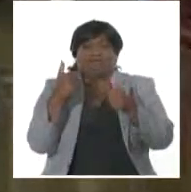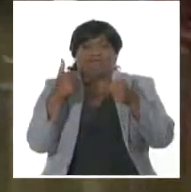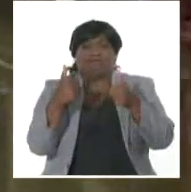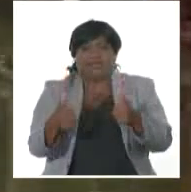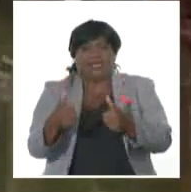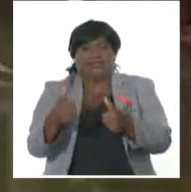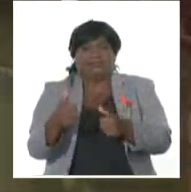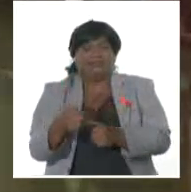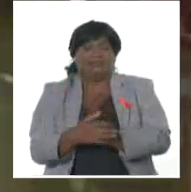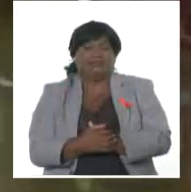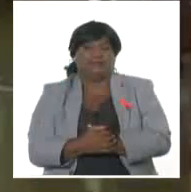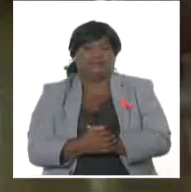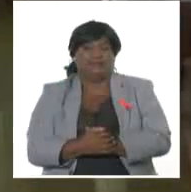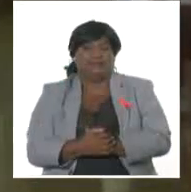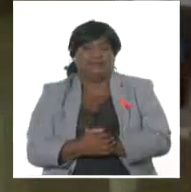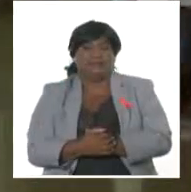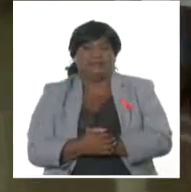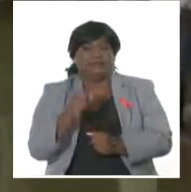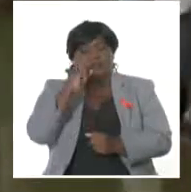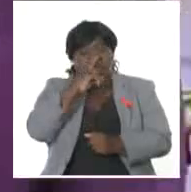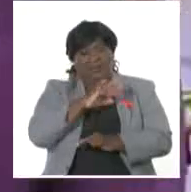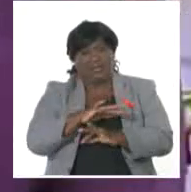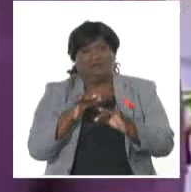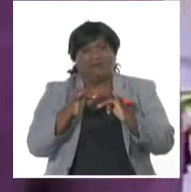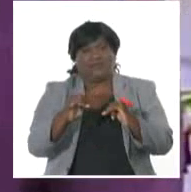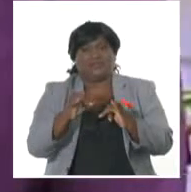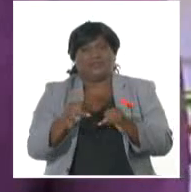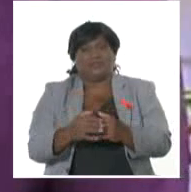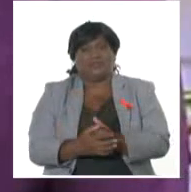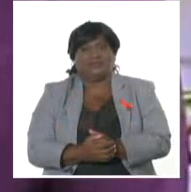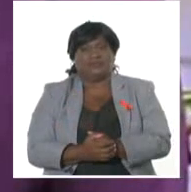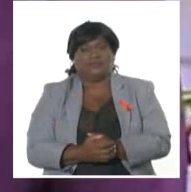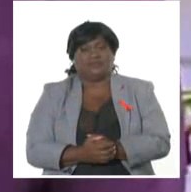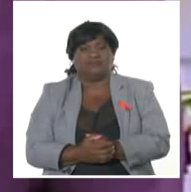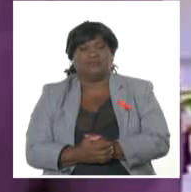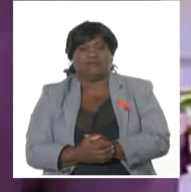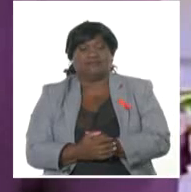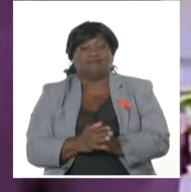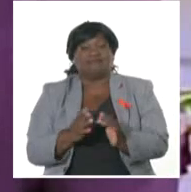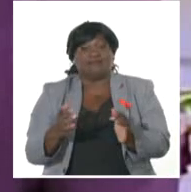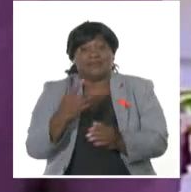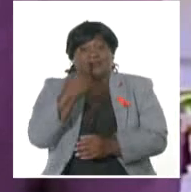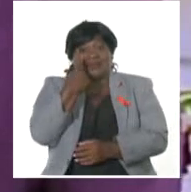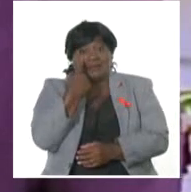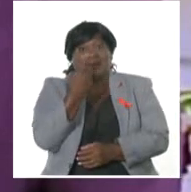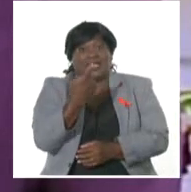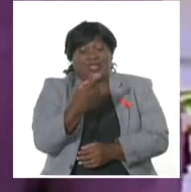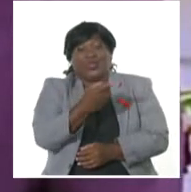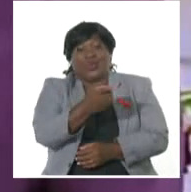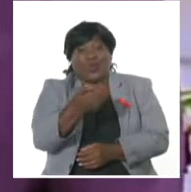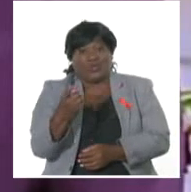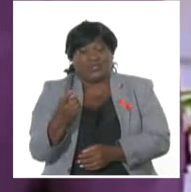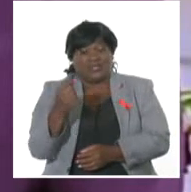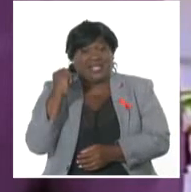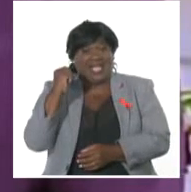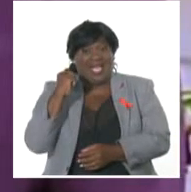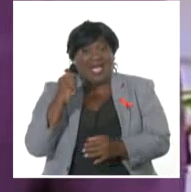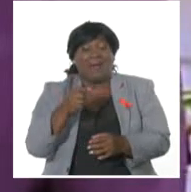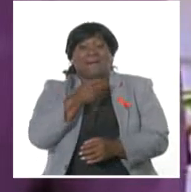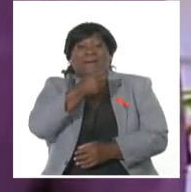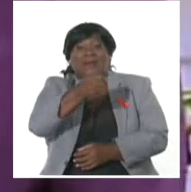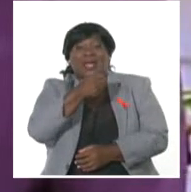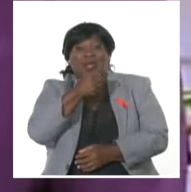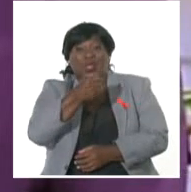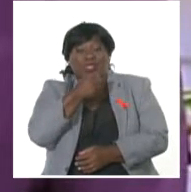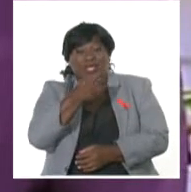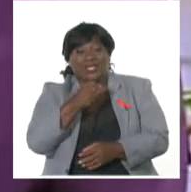climatológicos. Así, devuelvo la señal. Bueno, y ya ustedes lo han podido apreciar los periodistas del sistema informativo de la